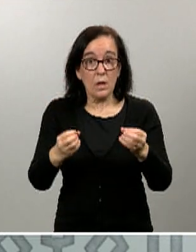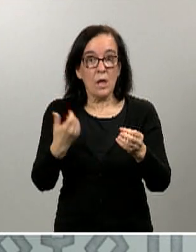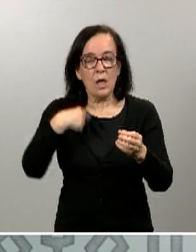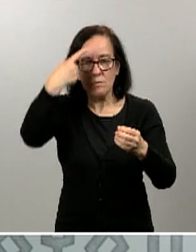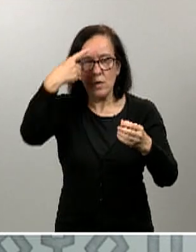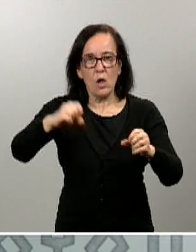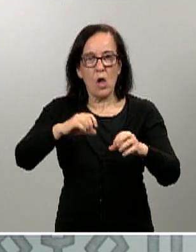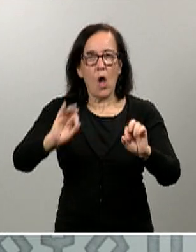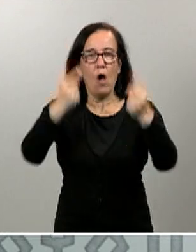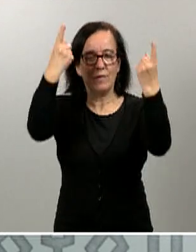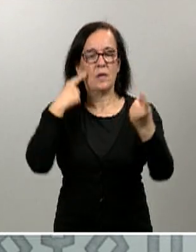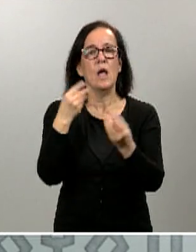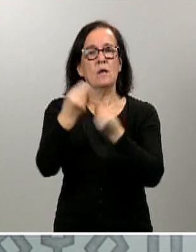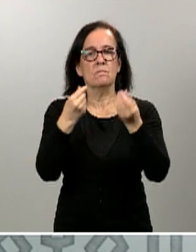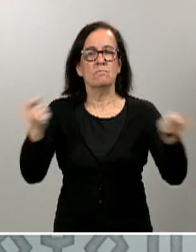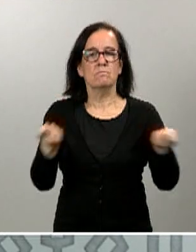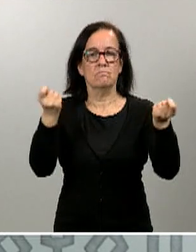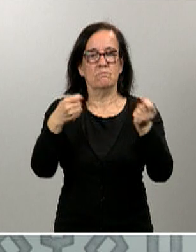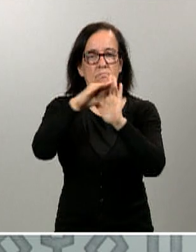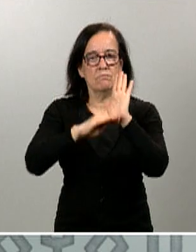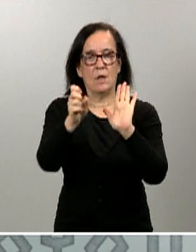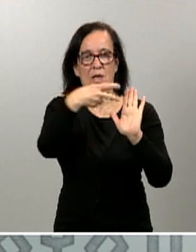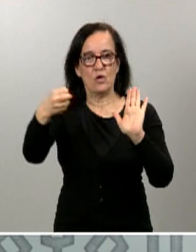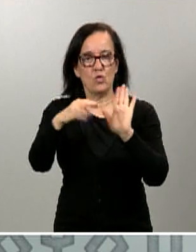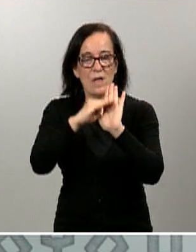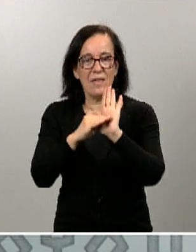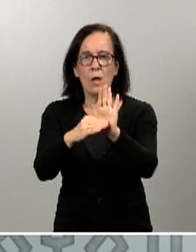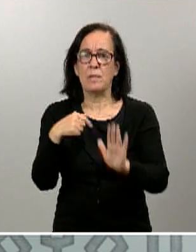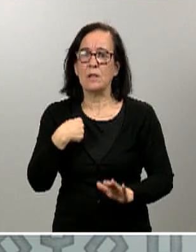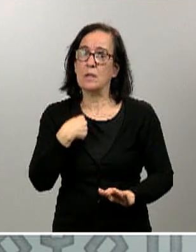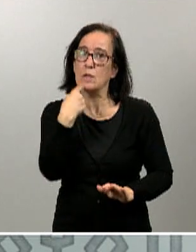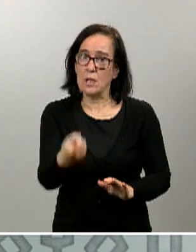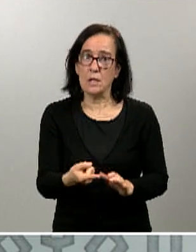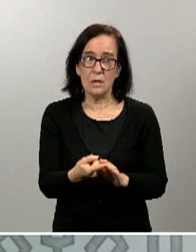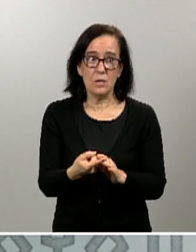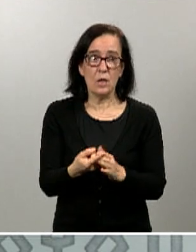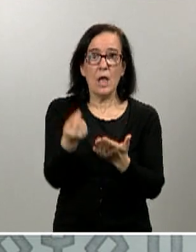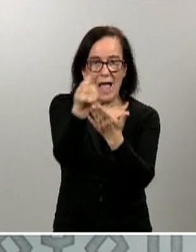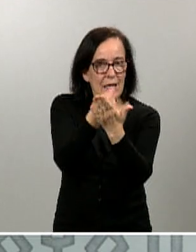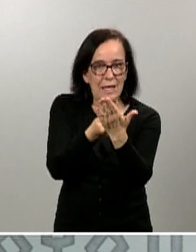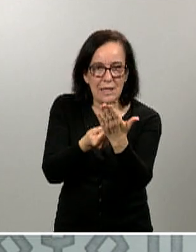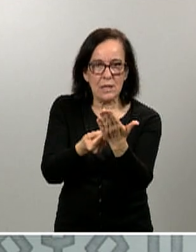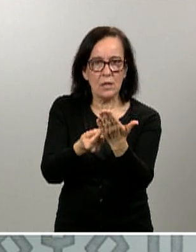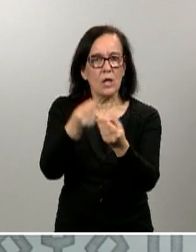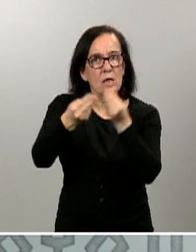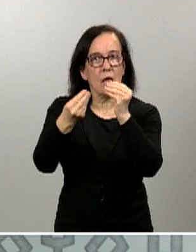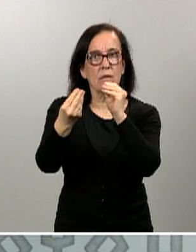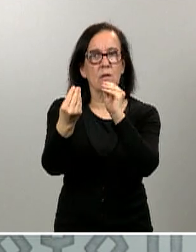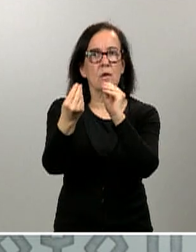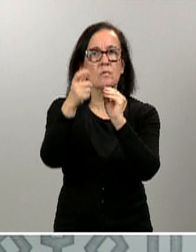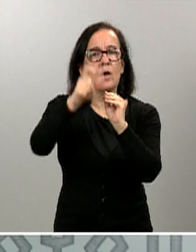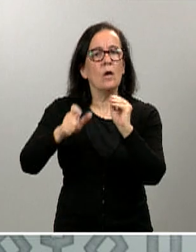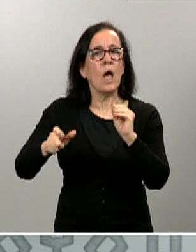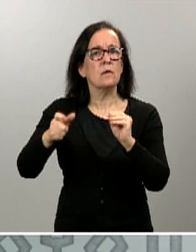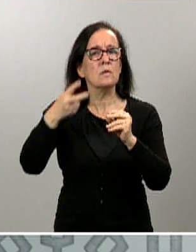cerrado y todos los resultados y ahí se verá, pero lo que sí que puedo decir es que el diseño está haciéndose por gente experta y